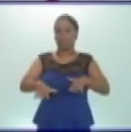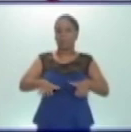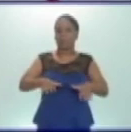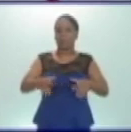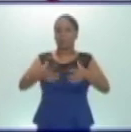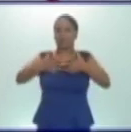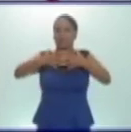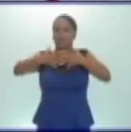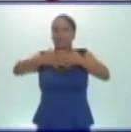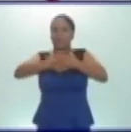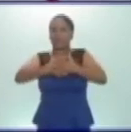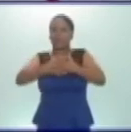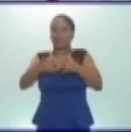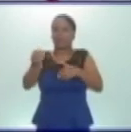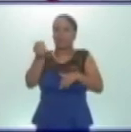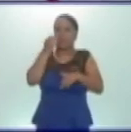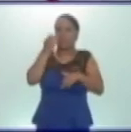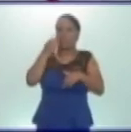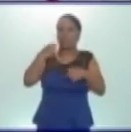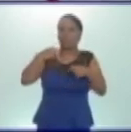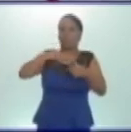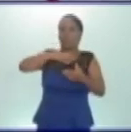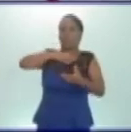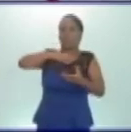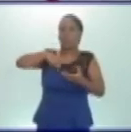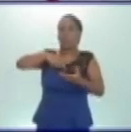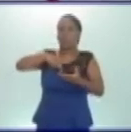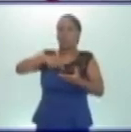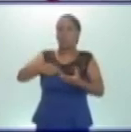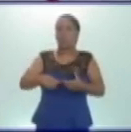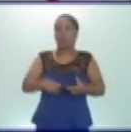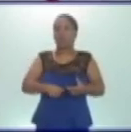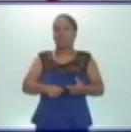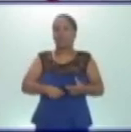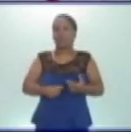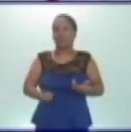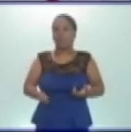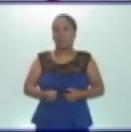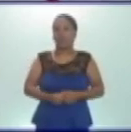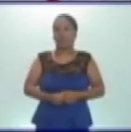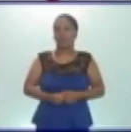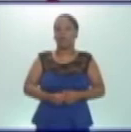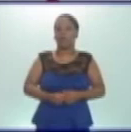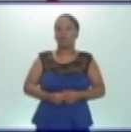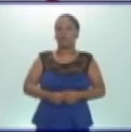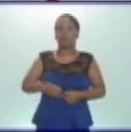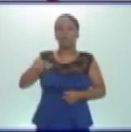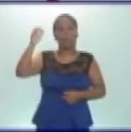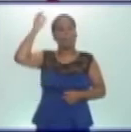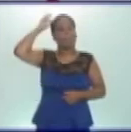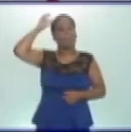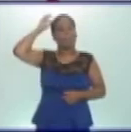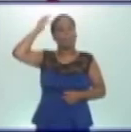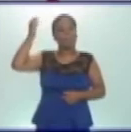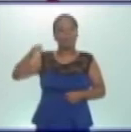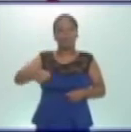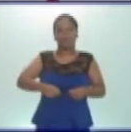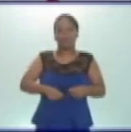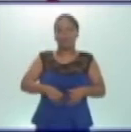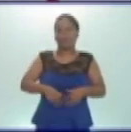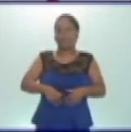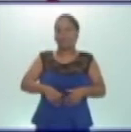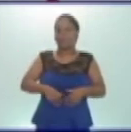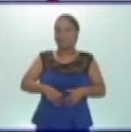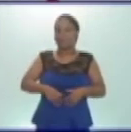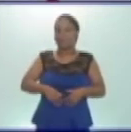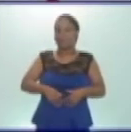jugos gástricos. La cuarta idea organizada, las vellosidades intestinales realizan un papel muy importante